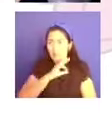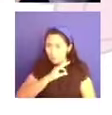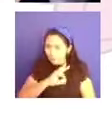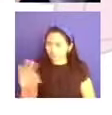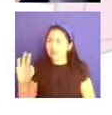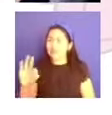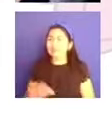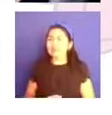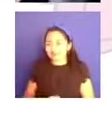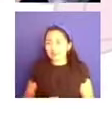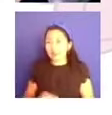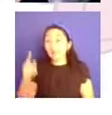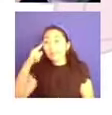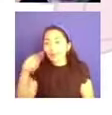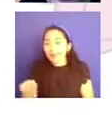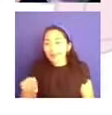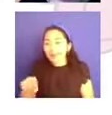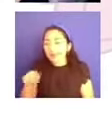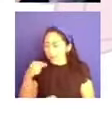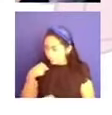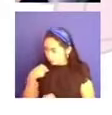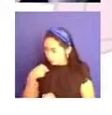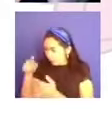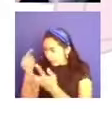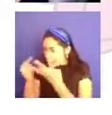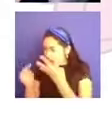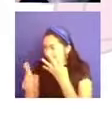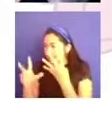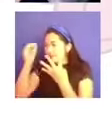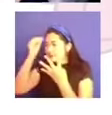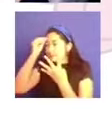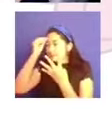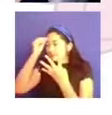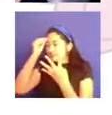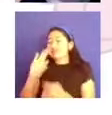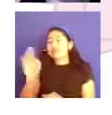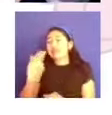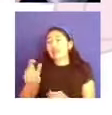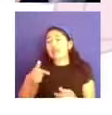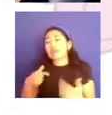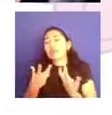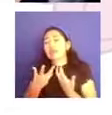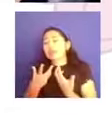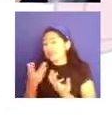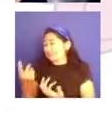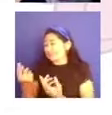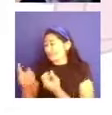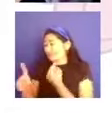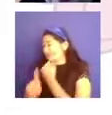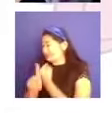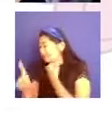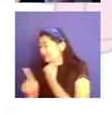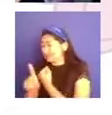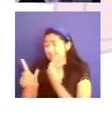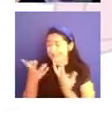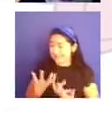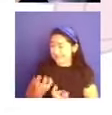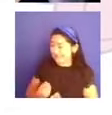capitalizar una vez que aprendamos que las experiencias dolorosas nos van a permitir tener una evolución.